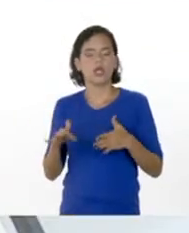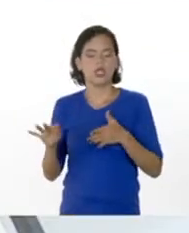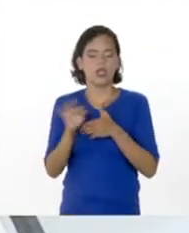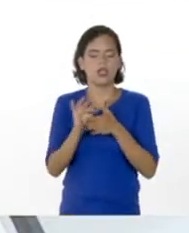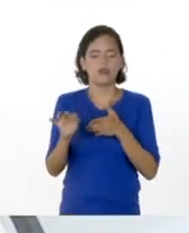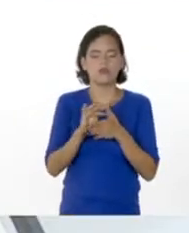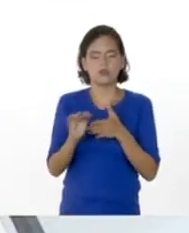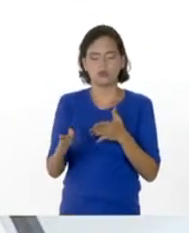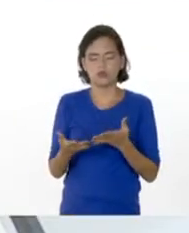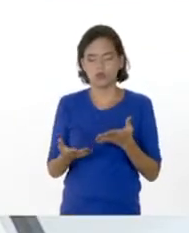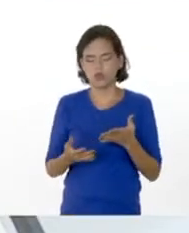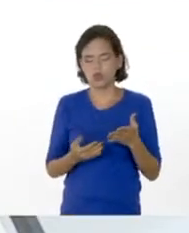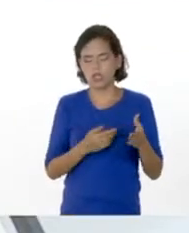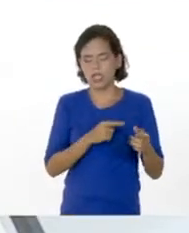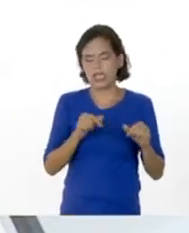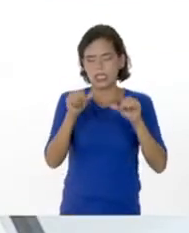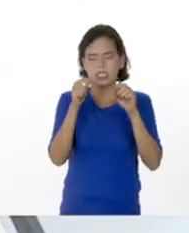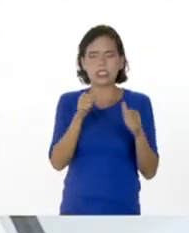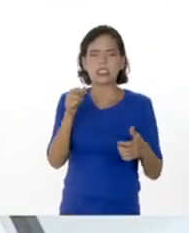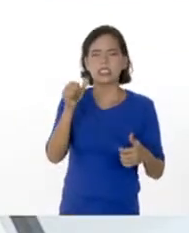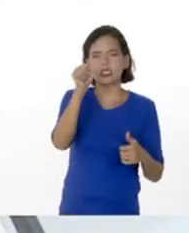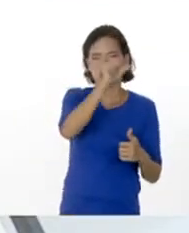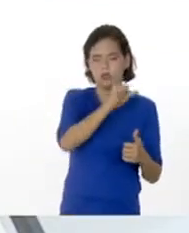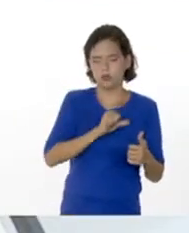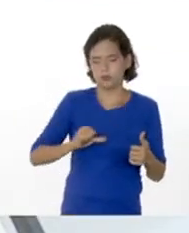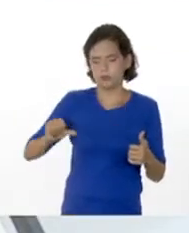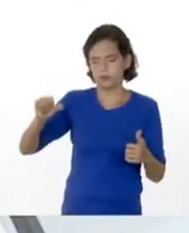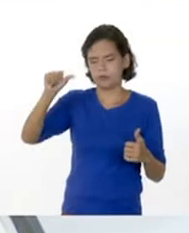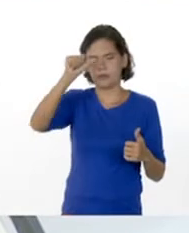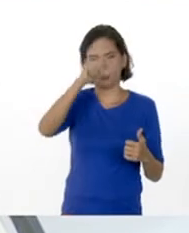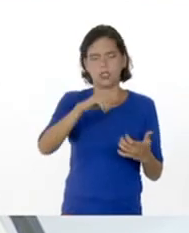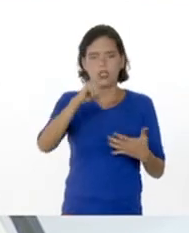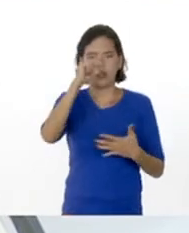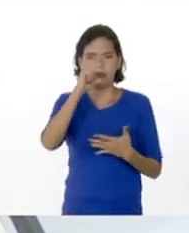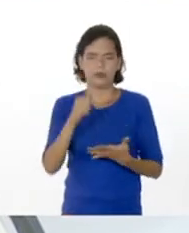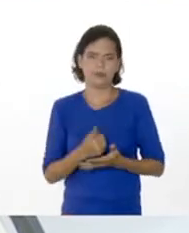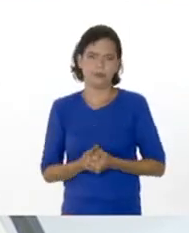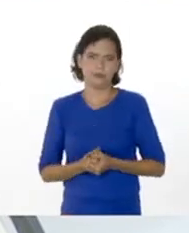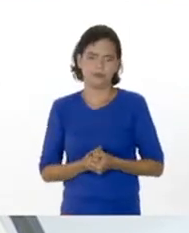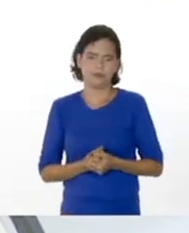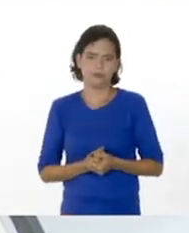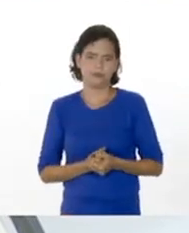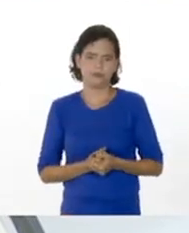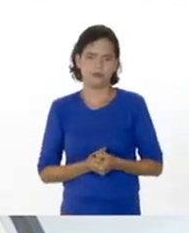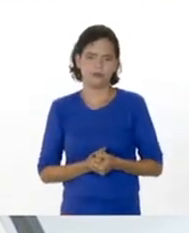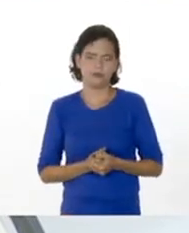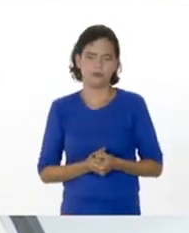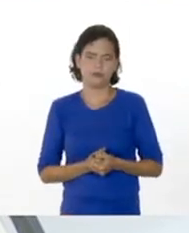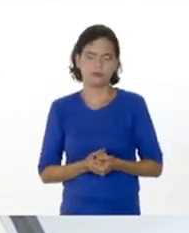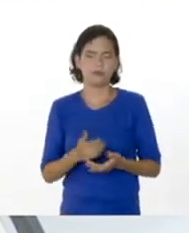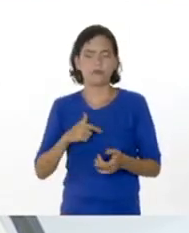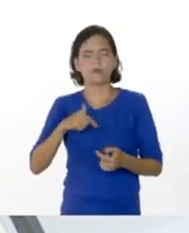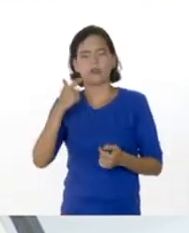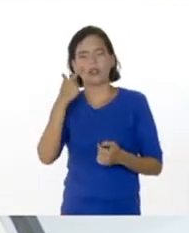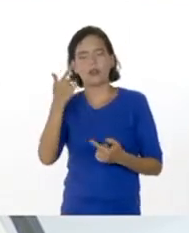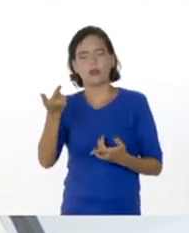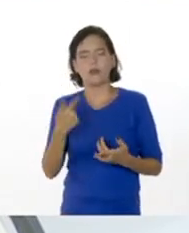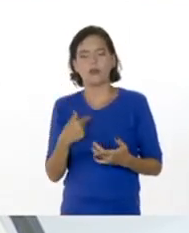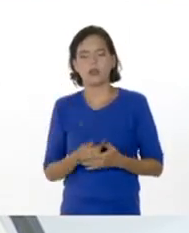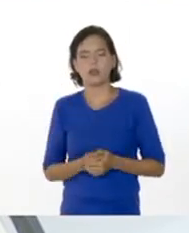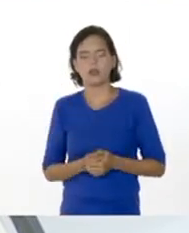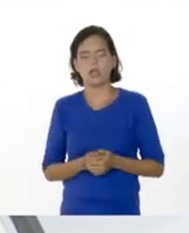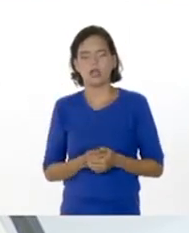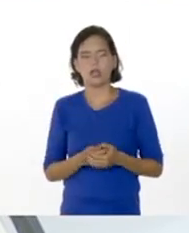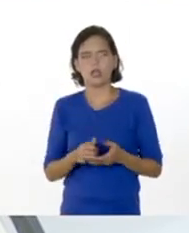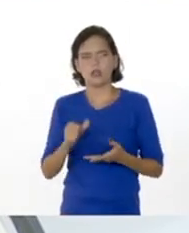fusión y vaporización del agua. ¿Ok? Y la condensación de ambos para ver lo que es el fluido. Profesor,